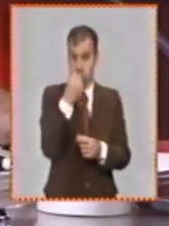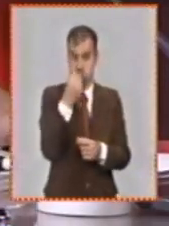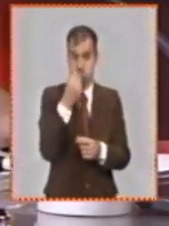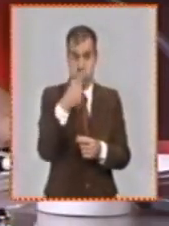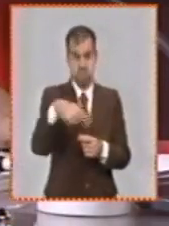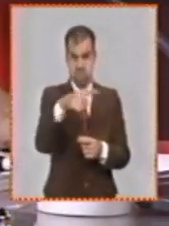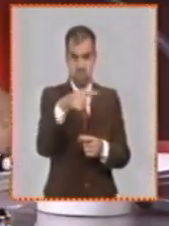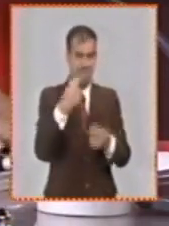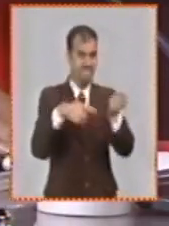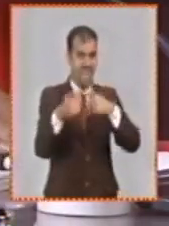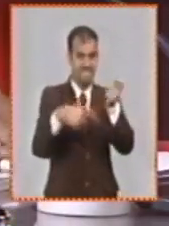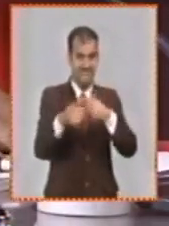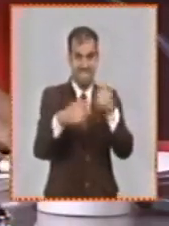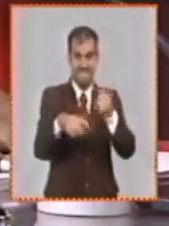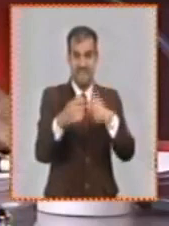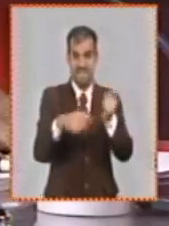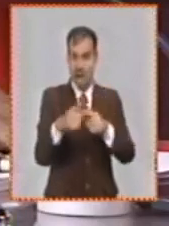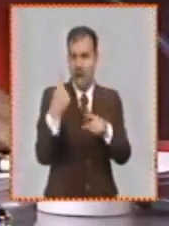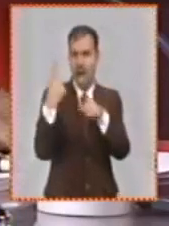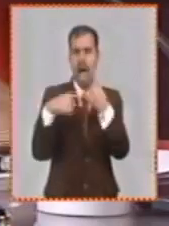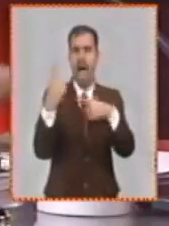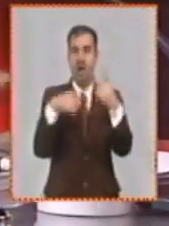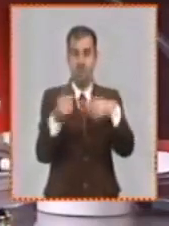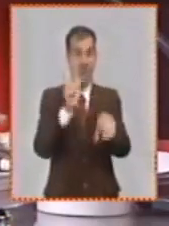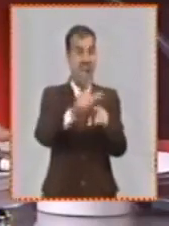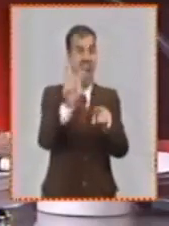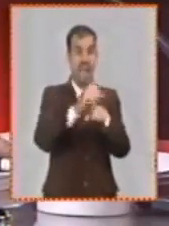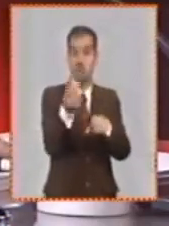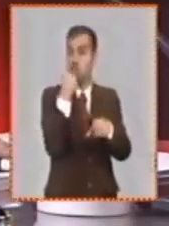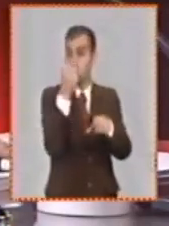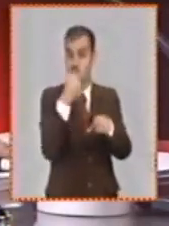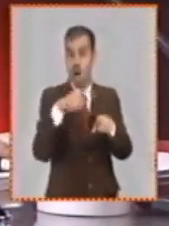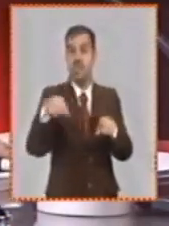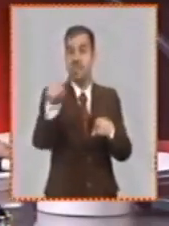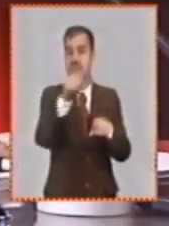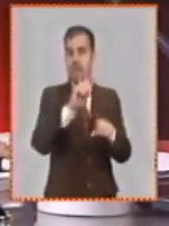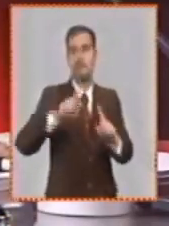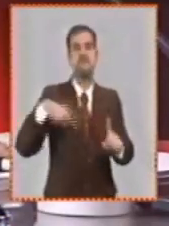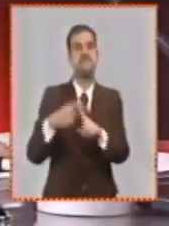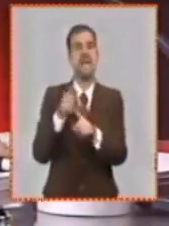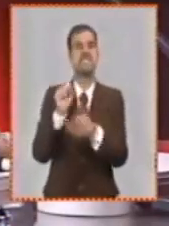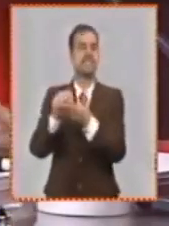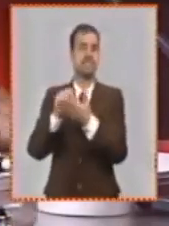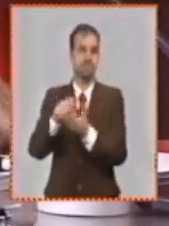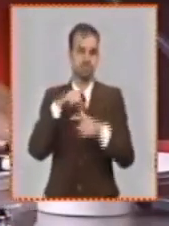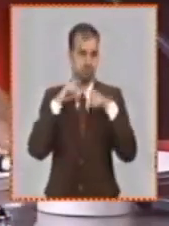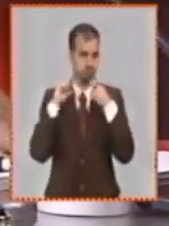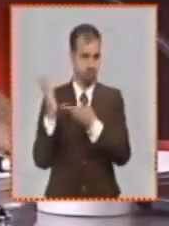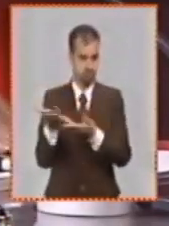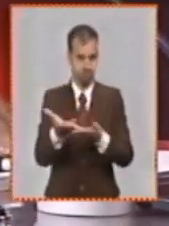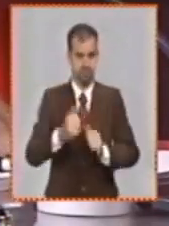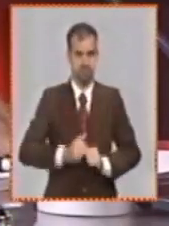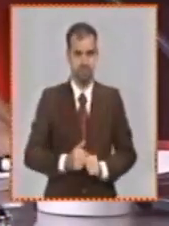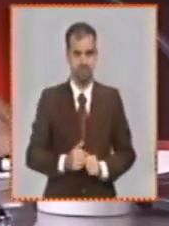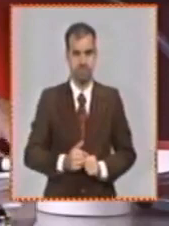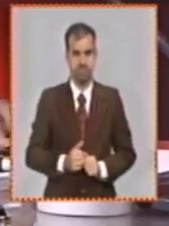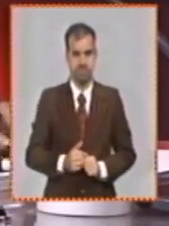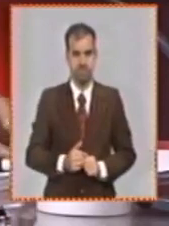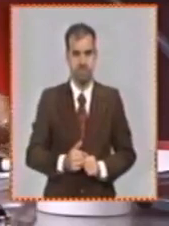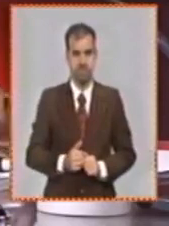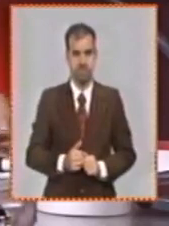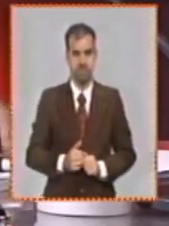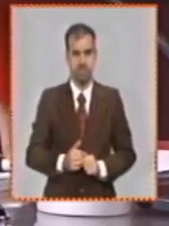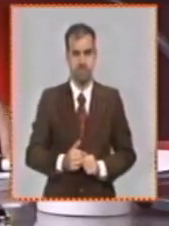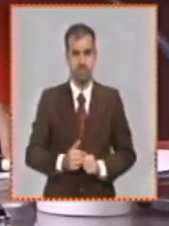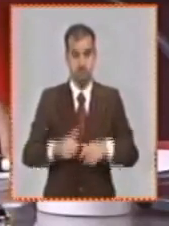y comercialización de diferentes modalidades de productos agropecuarios y en los servicios gastronómicos y hay una detección